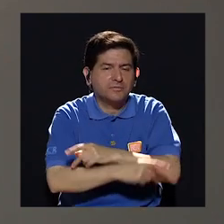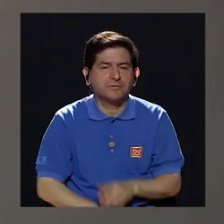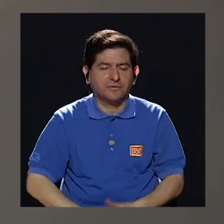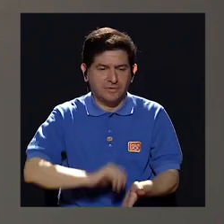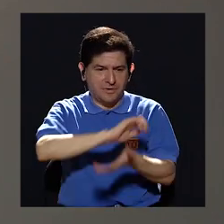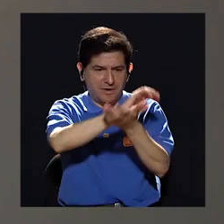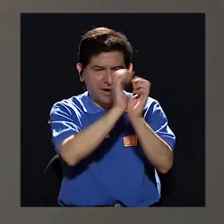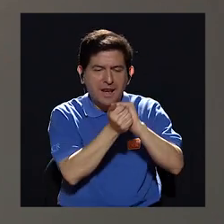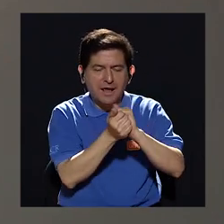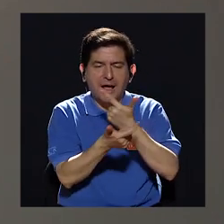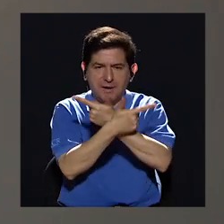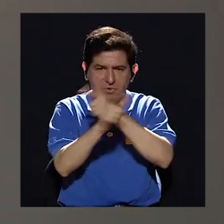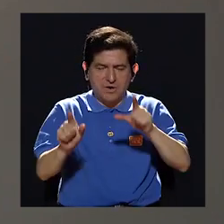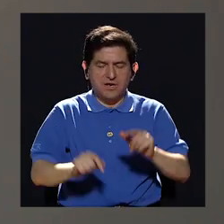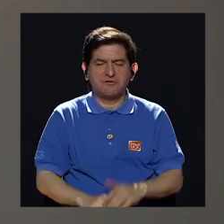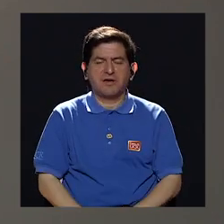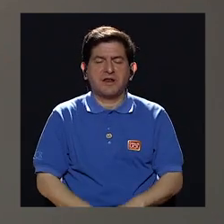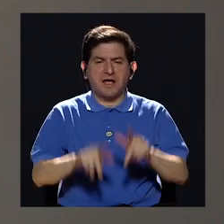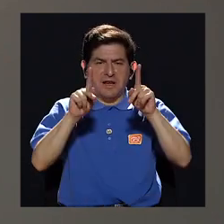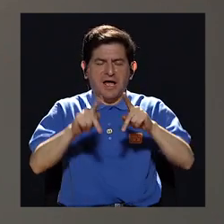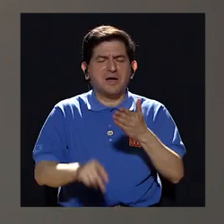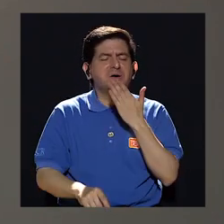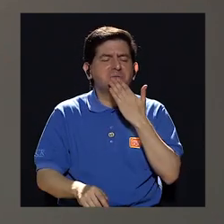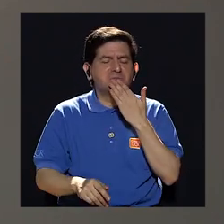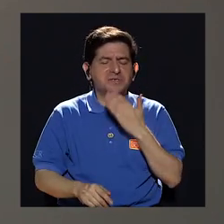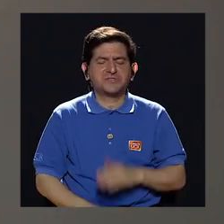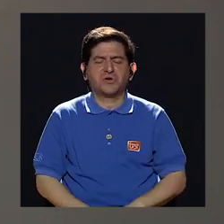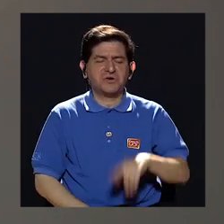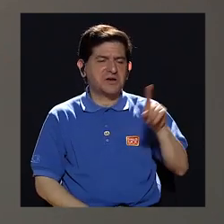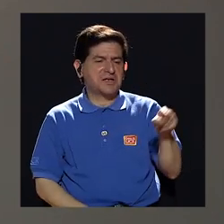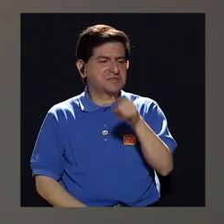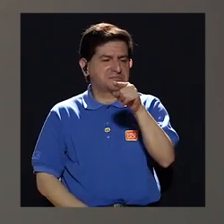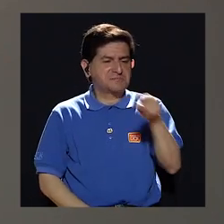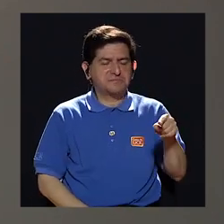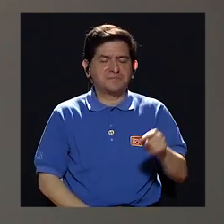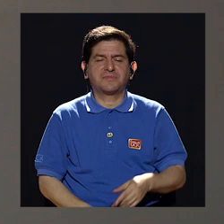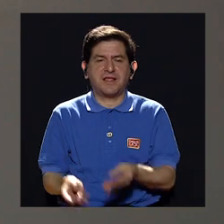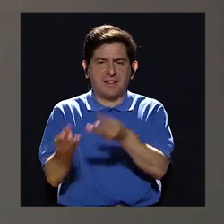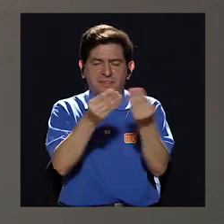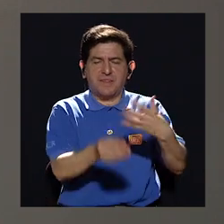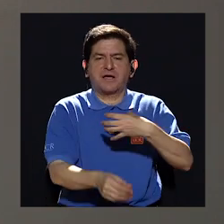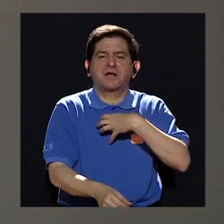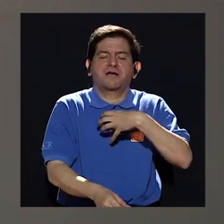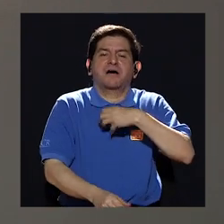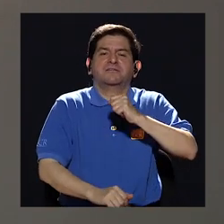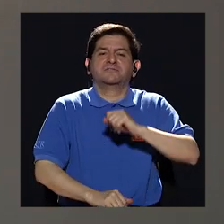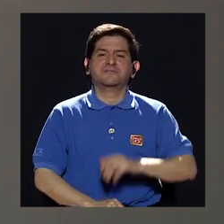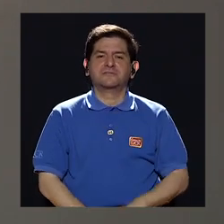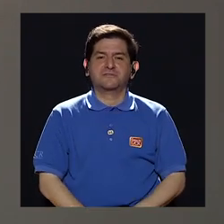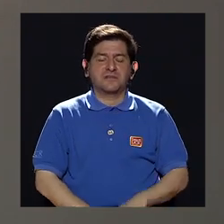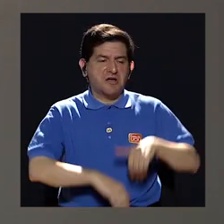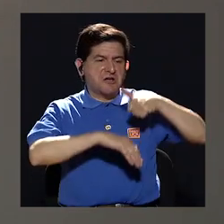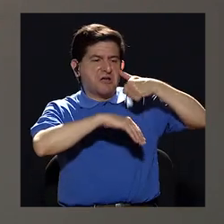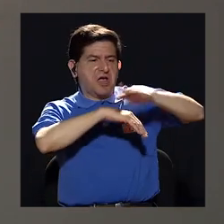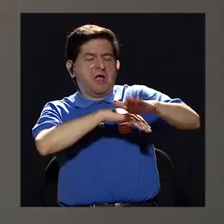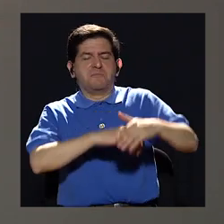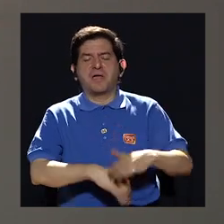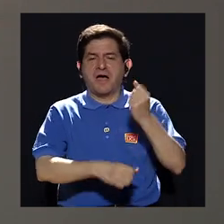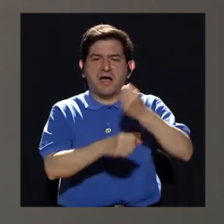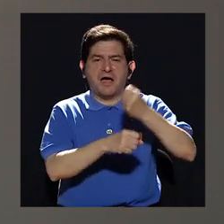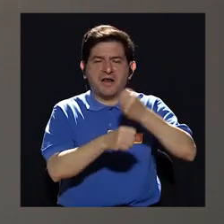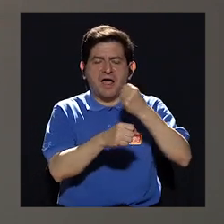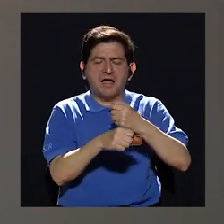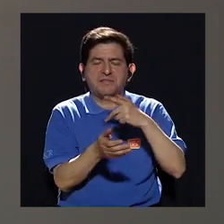reformas liberales despojaron a los indígenas de su tierra y los mandaron a los